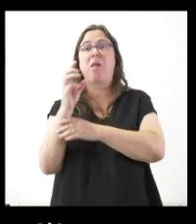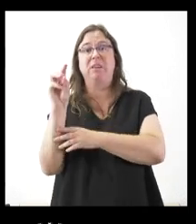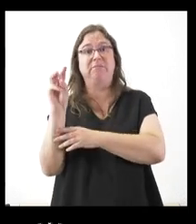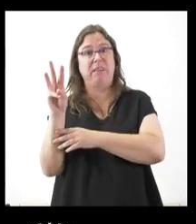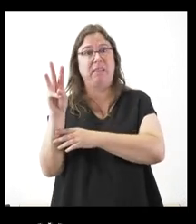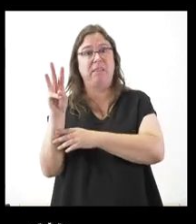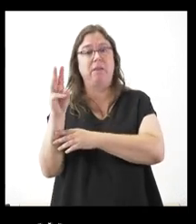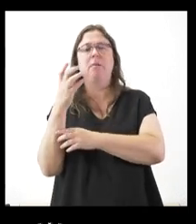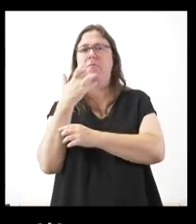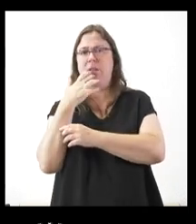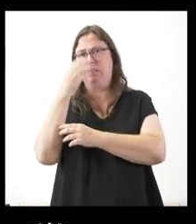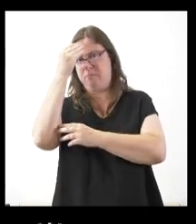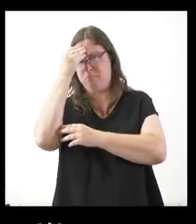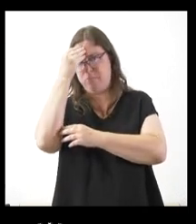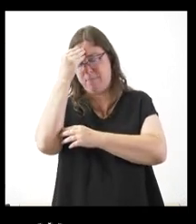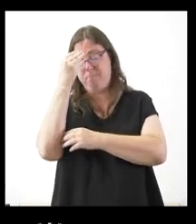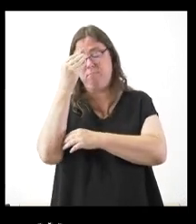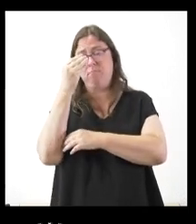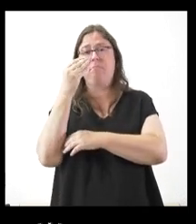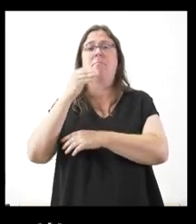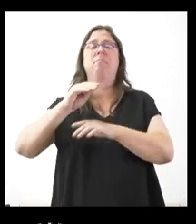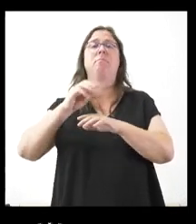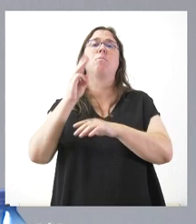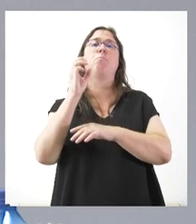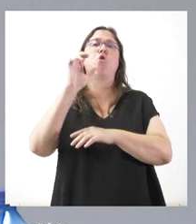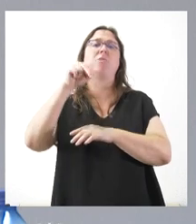tanto, si verían lógico que Pollan dirá un paso al lado y dimitiera.